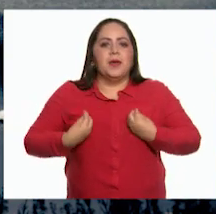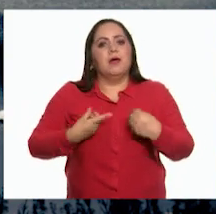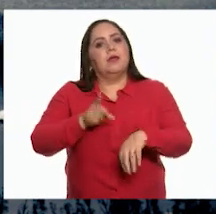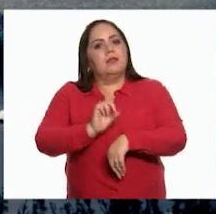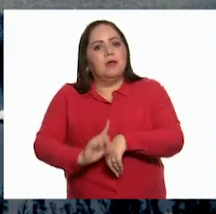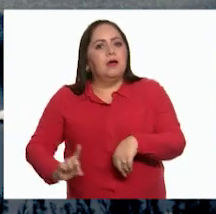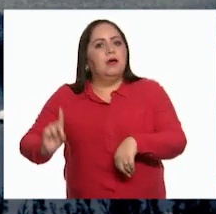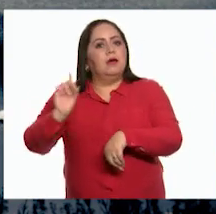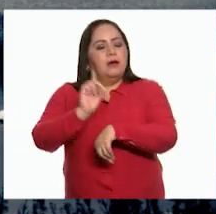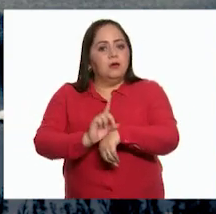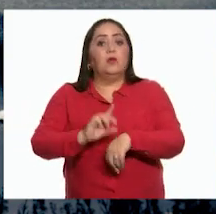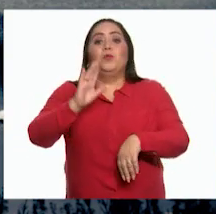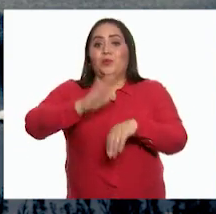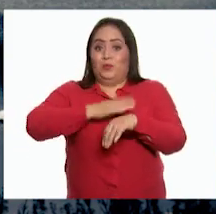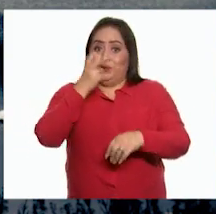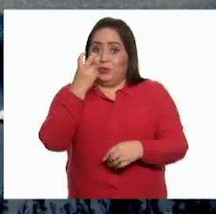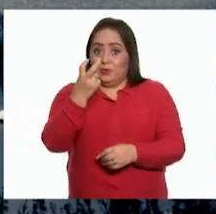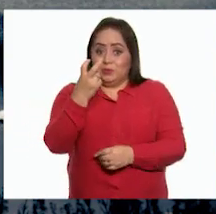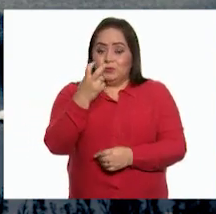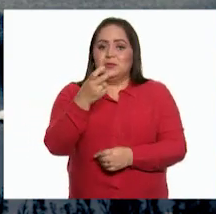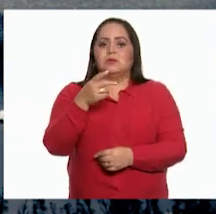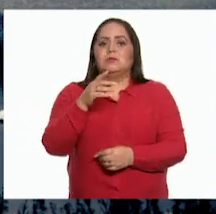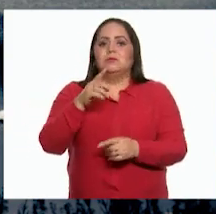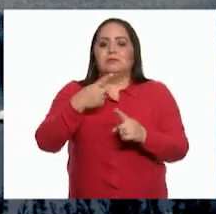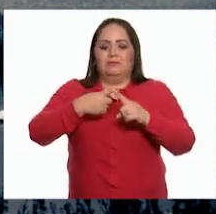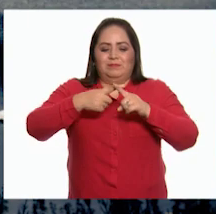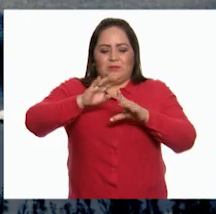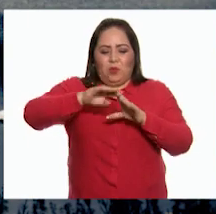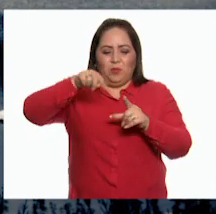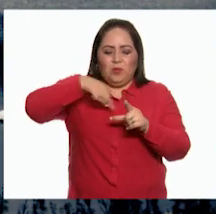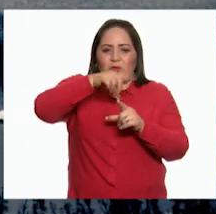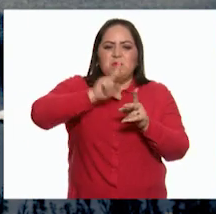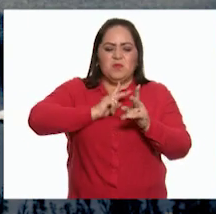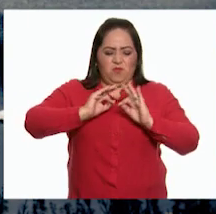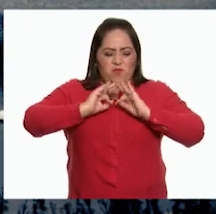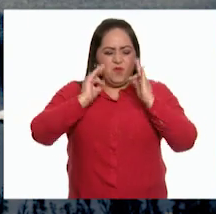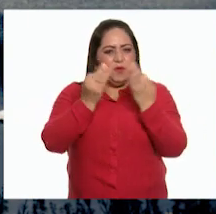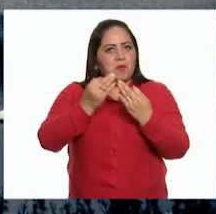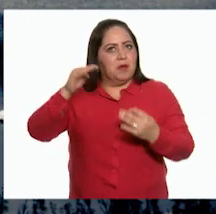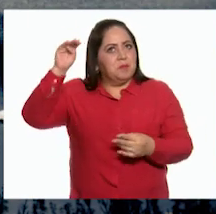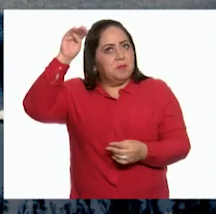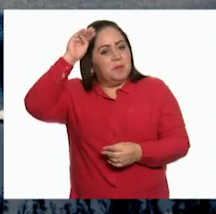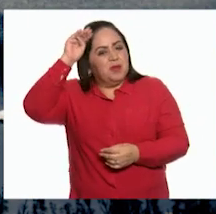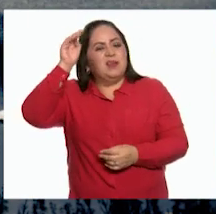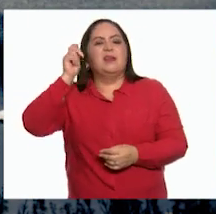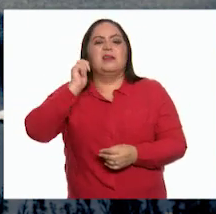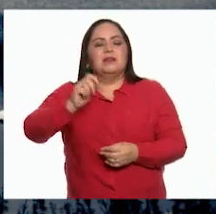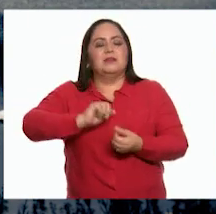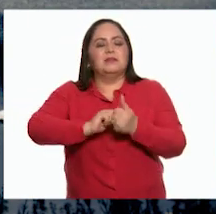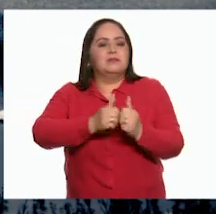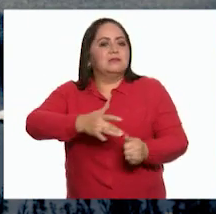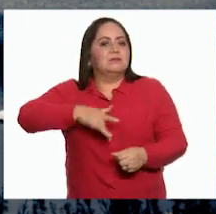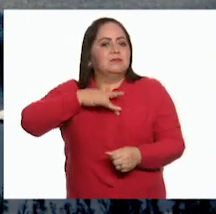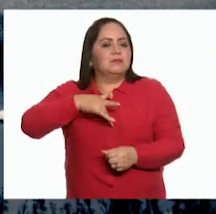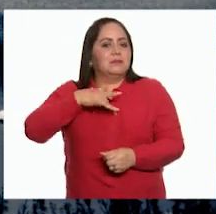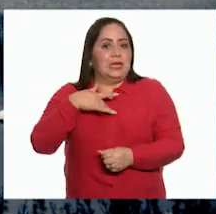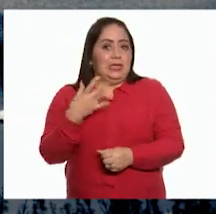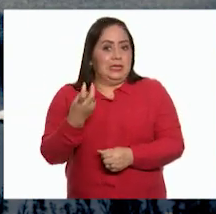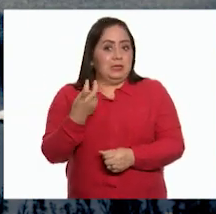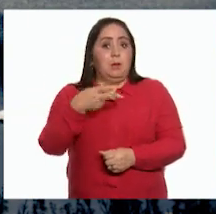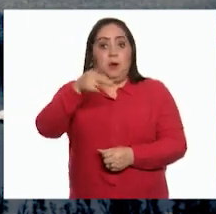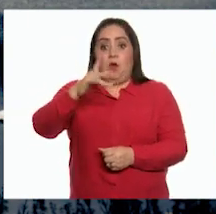día. Entonces, ese cúmulo de emociones, más nuestra forma de pensar, dan como resultado los sentimientos.